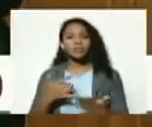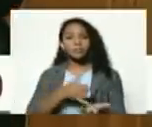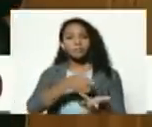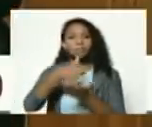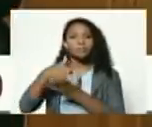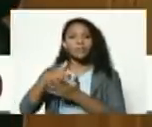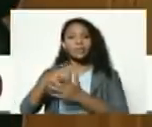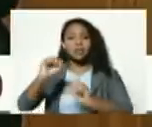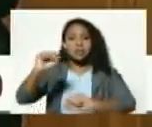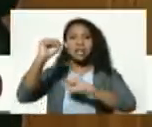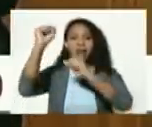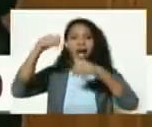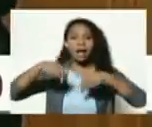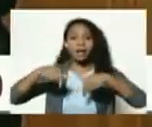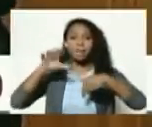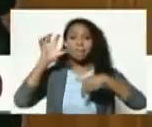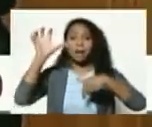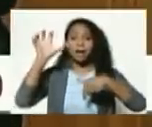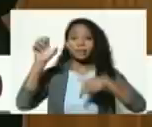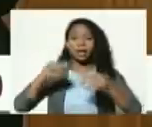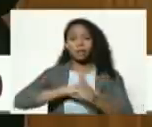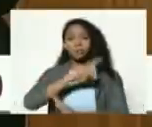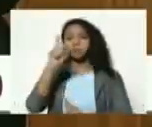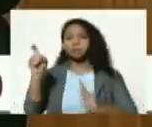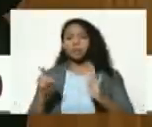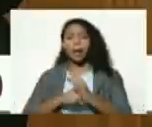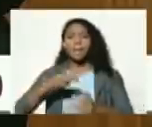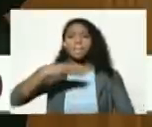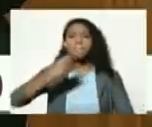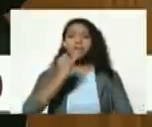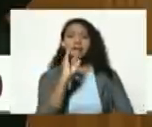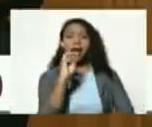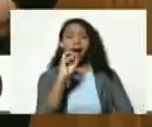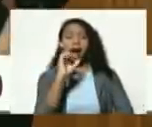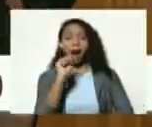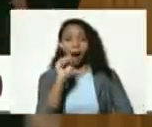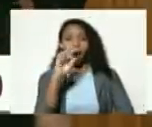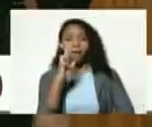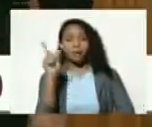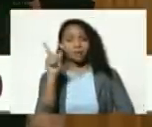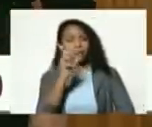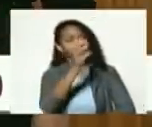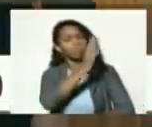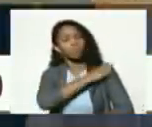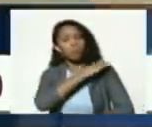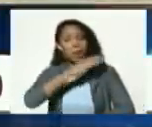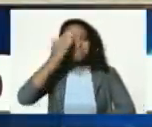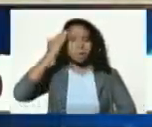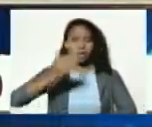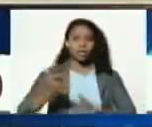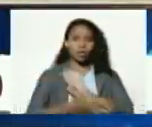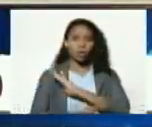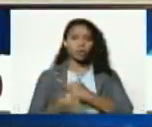héroes de este país al general Manuel Piar yo creo que es importantísimo